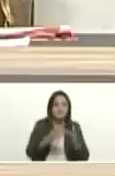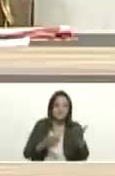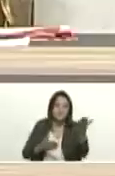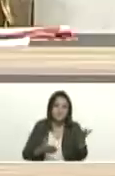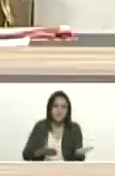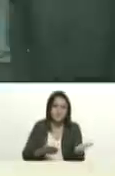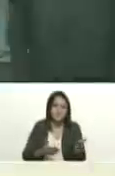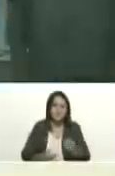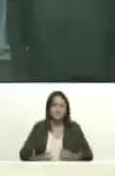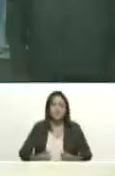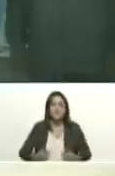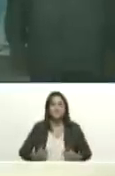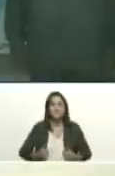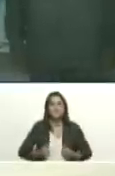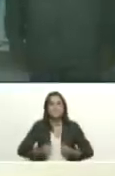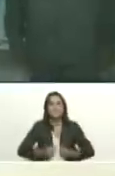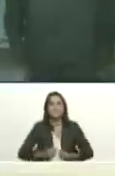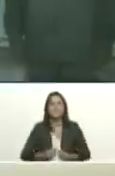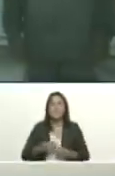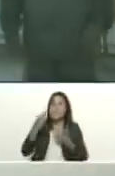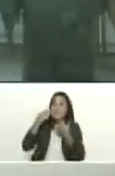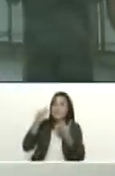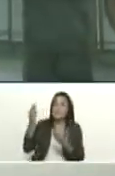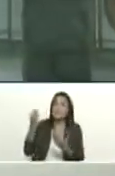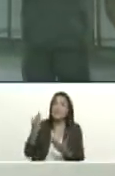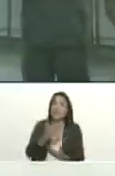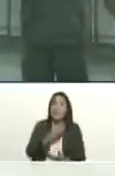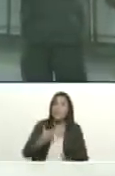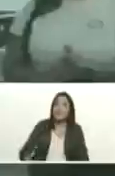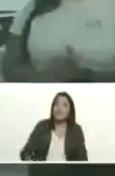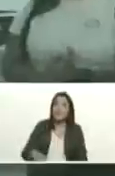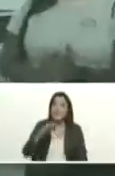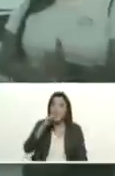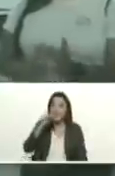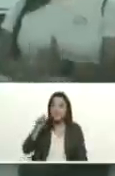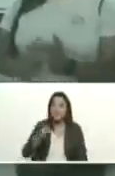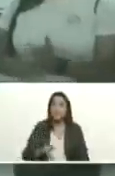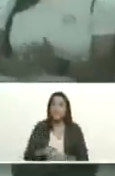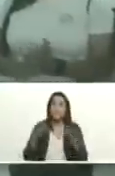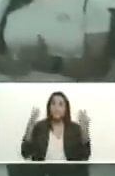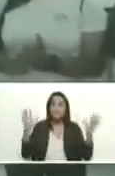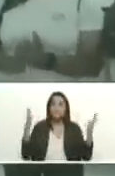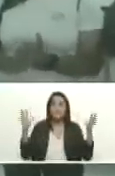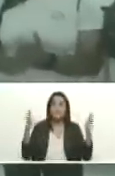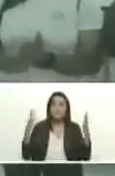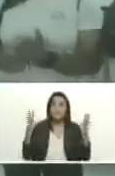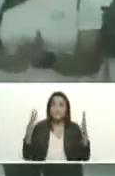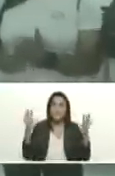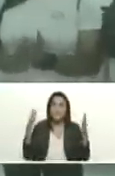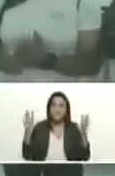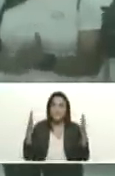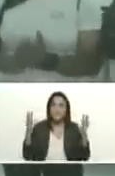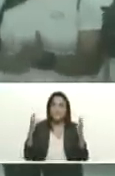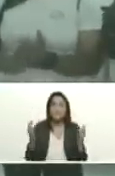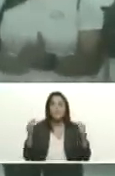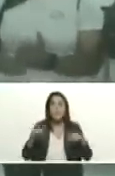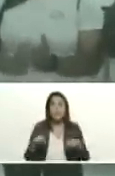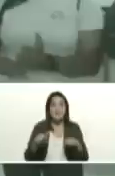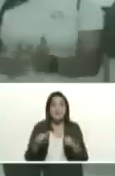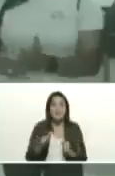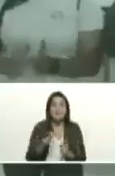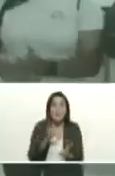bueno saludos mi comandante en jefe presidente desde el estado Nueva